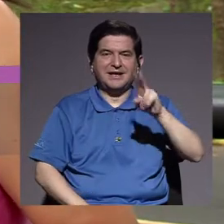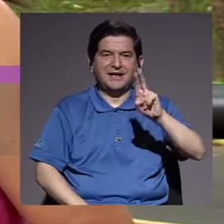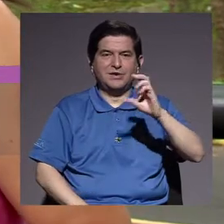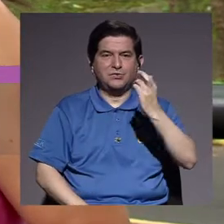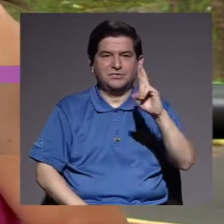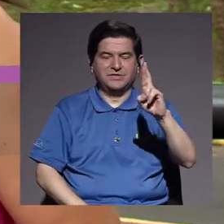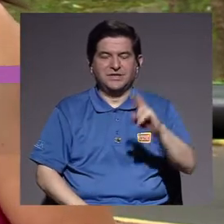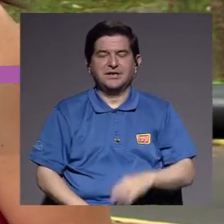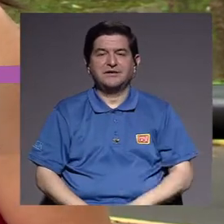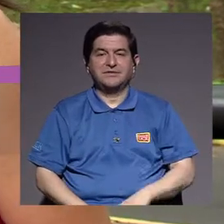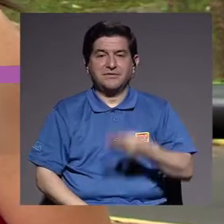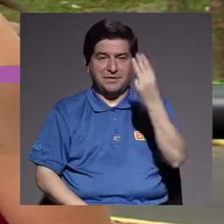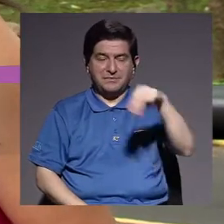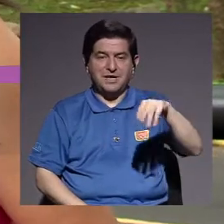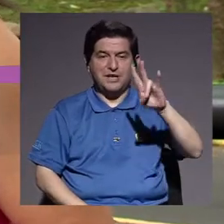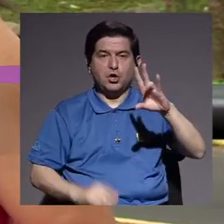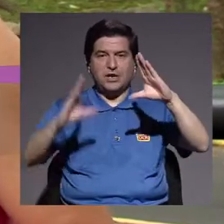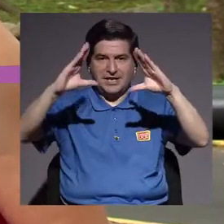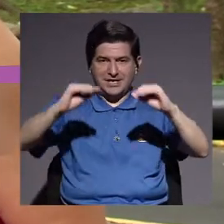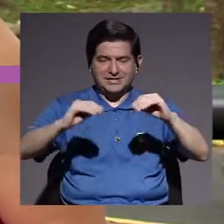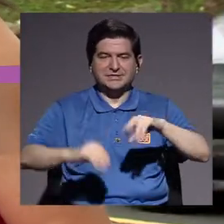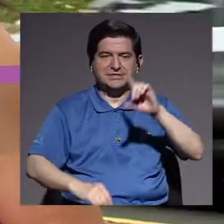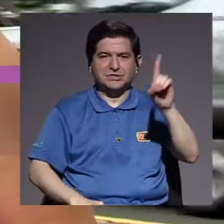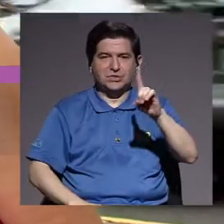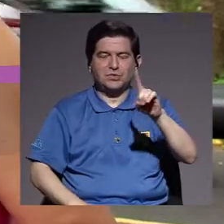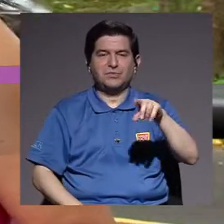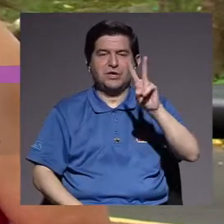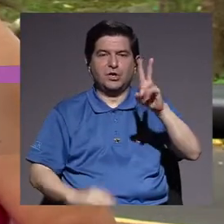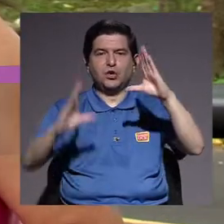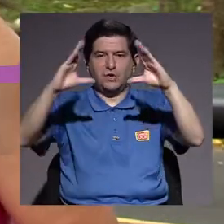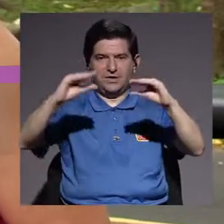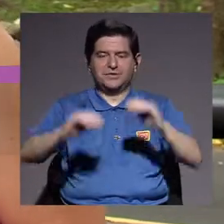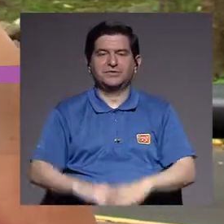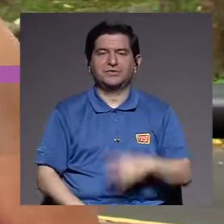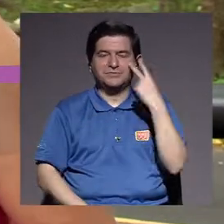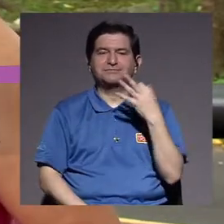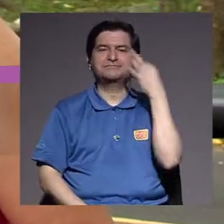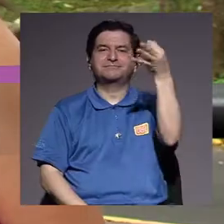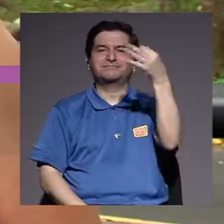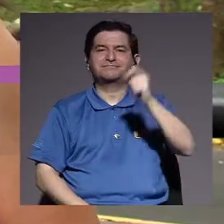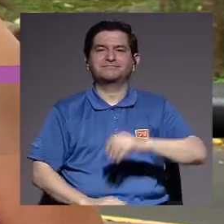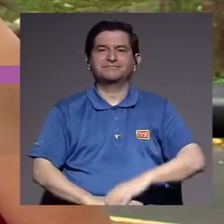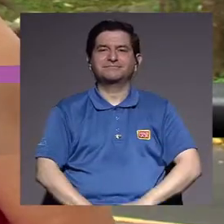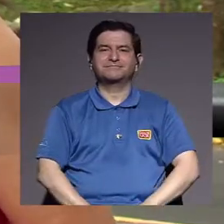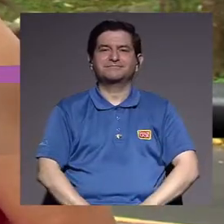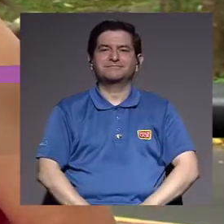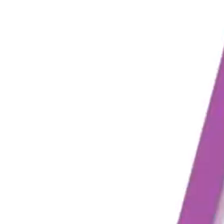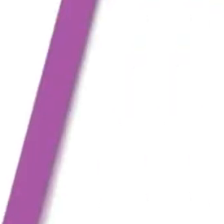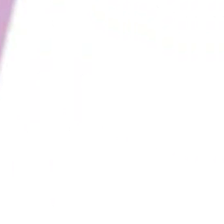Canal UCR, que nos puedan ver los miércoles a las 7 de la noche y los domingos a las 2 de la tarde. Hasta pronto.